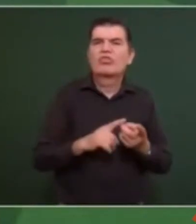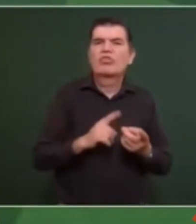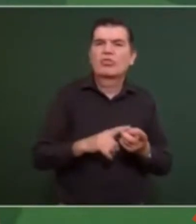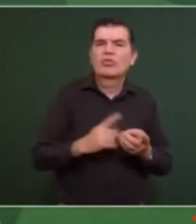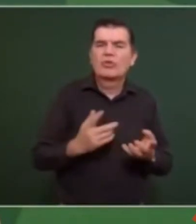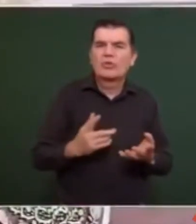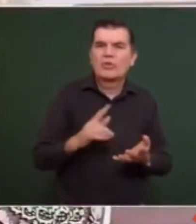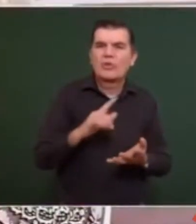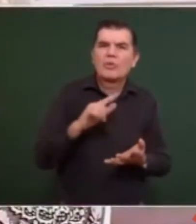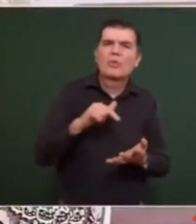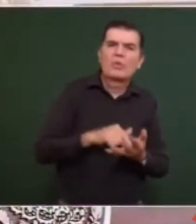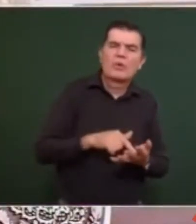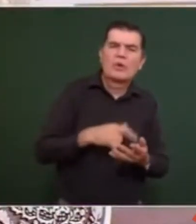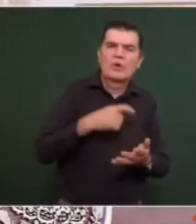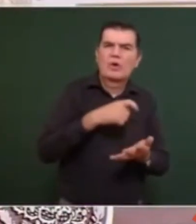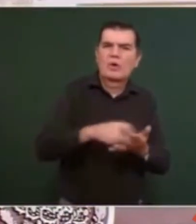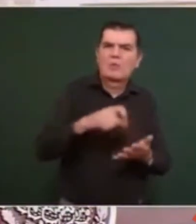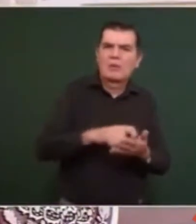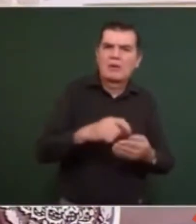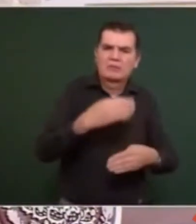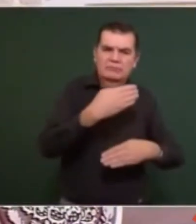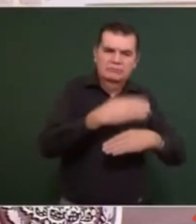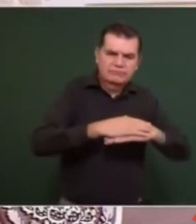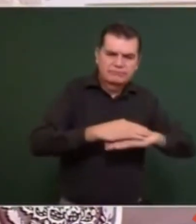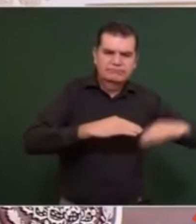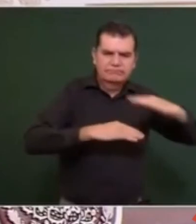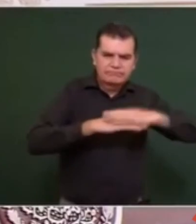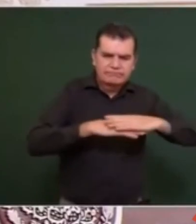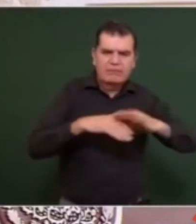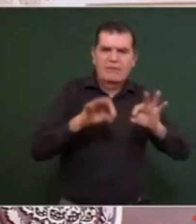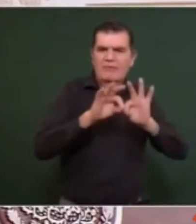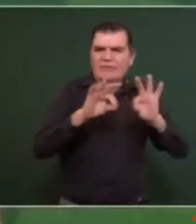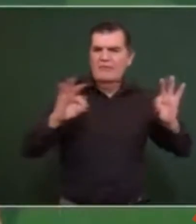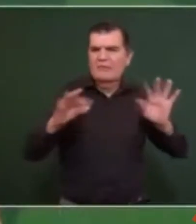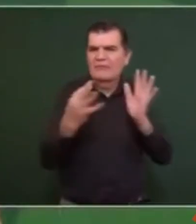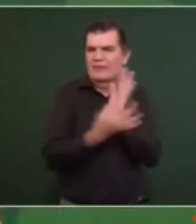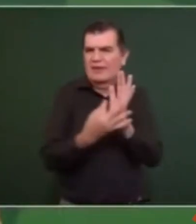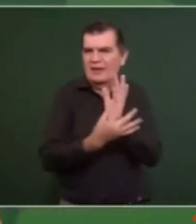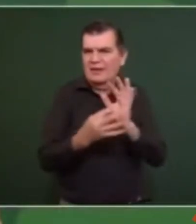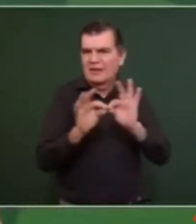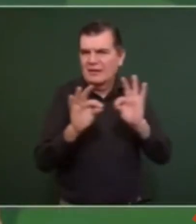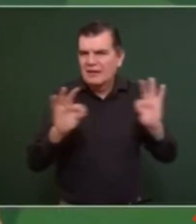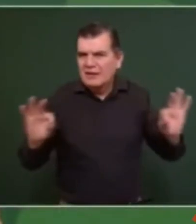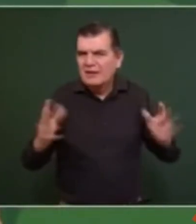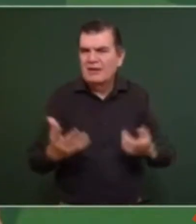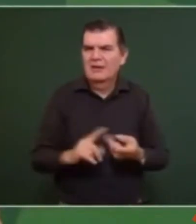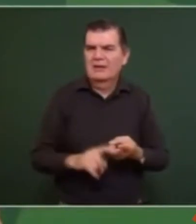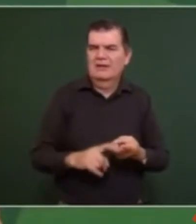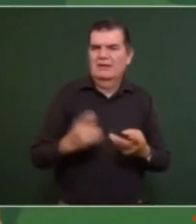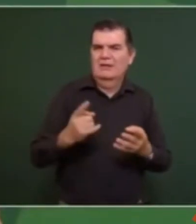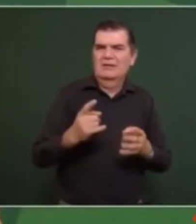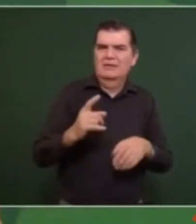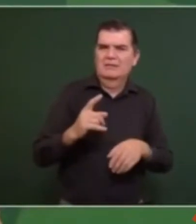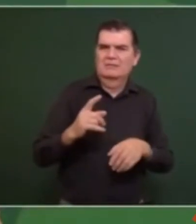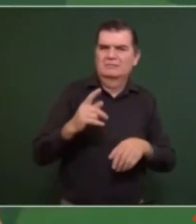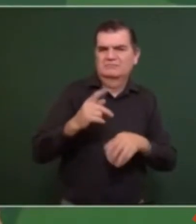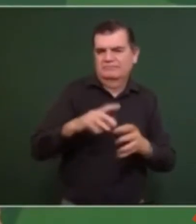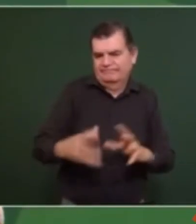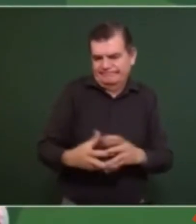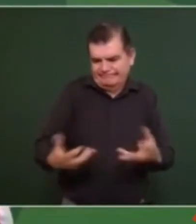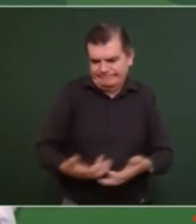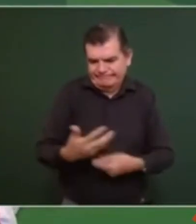comprar el bloc, la varilla, el cemento,